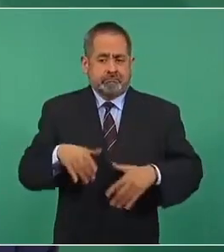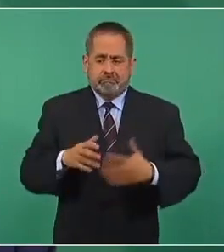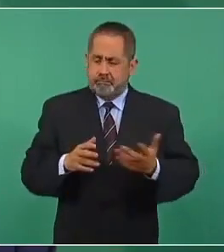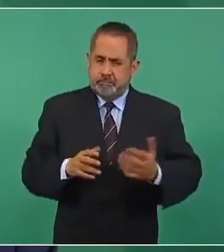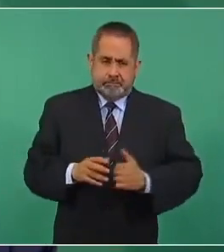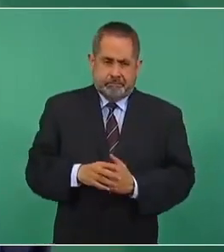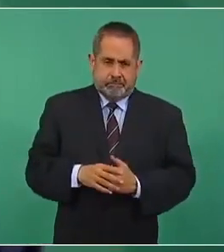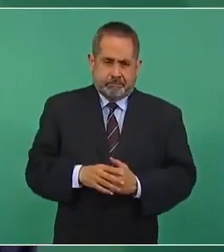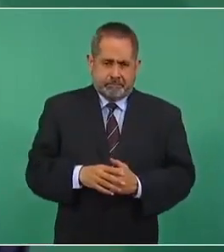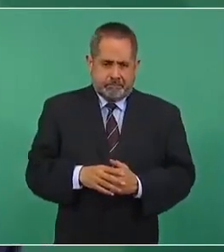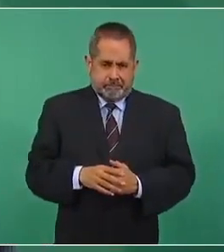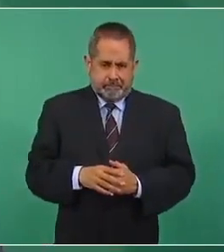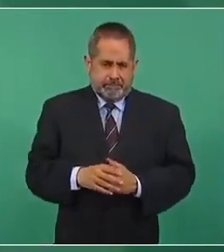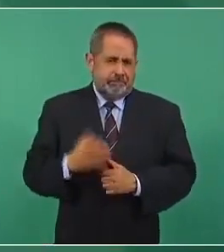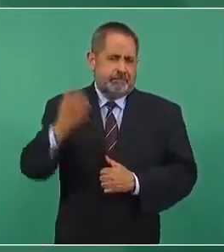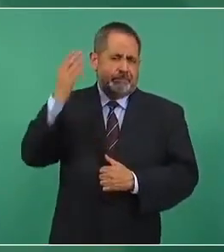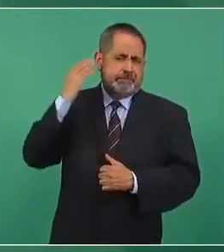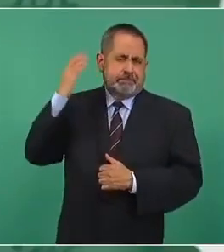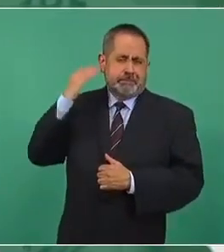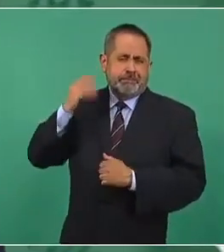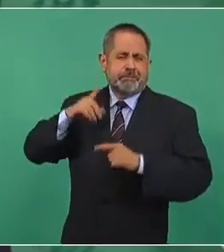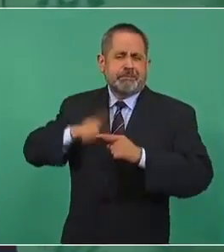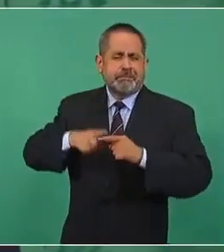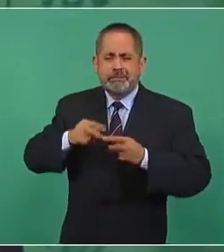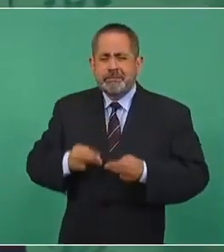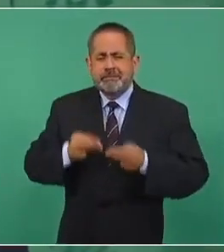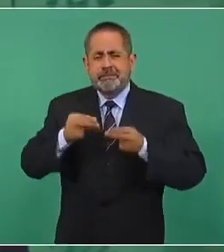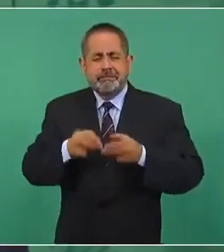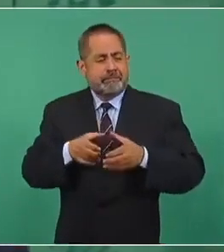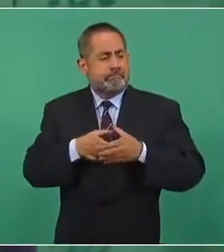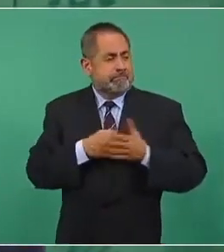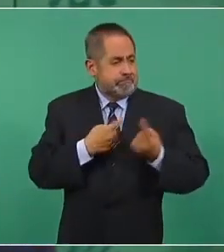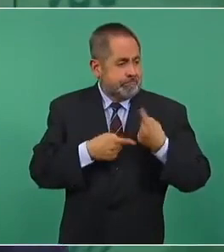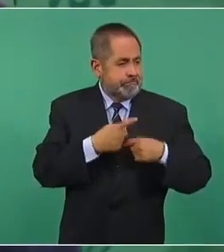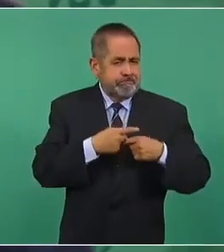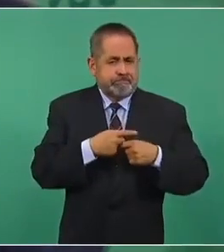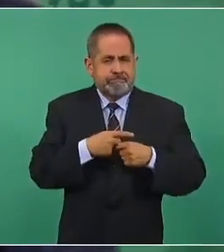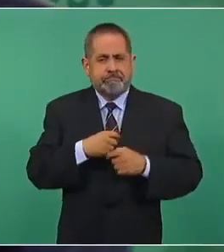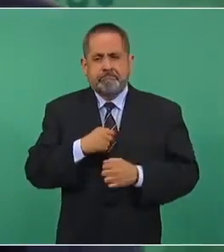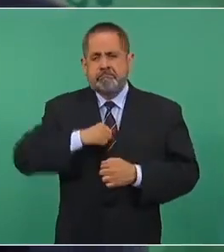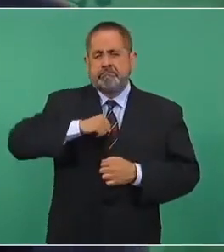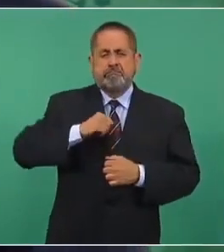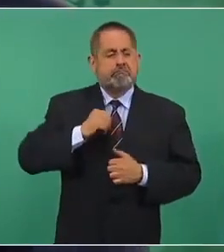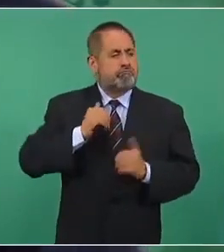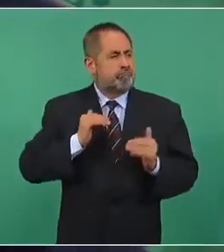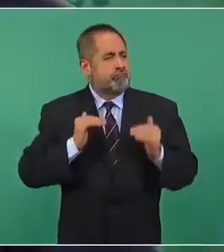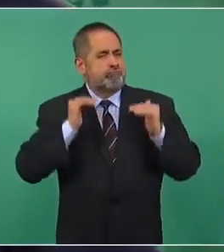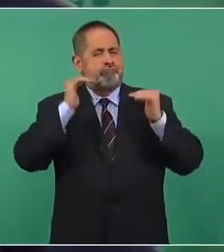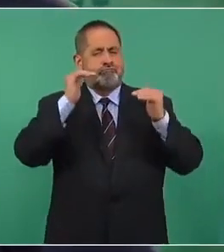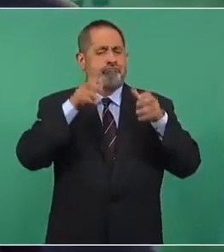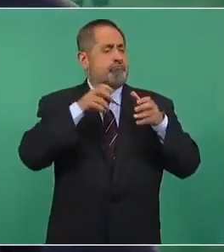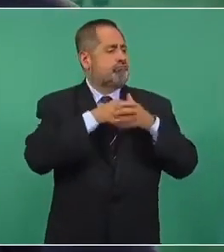Antes, ¿quiénes hacían los negocios? Pues los que tenían influencia.